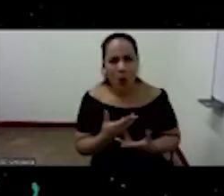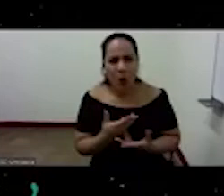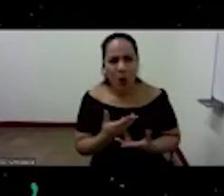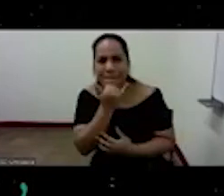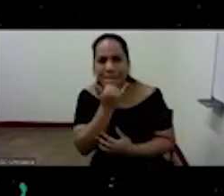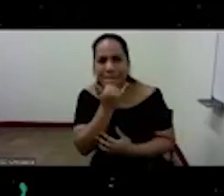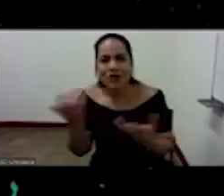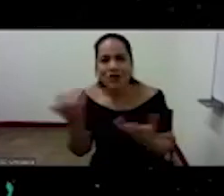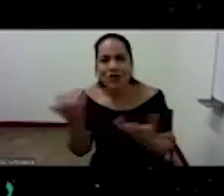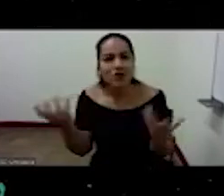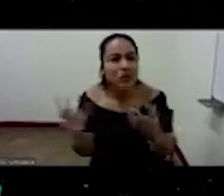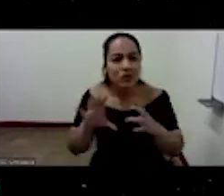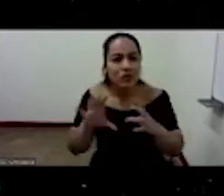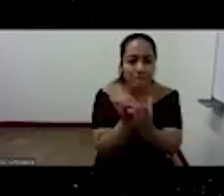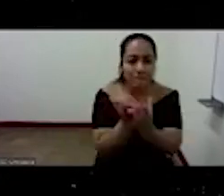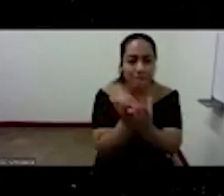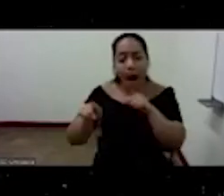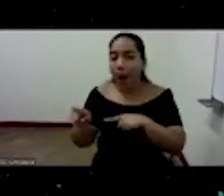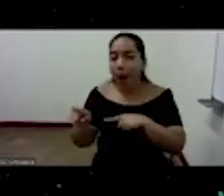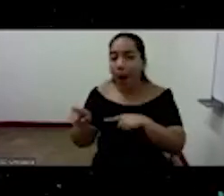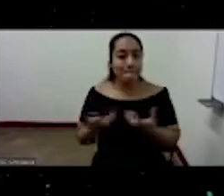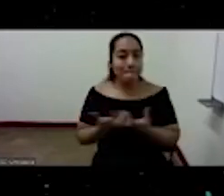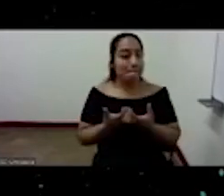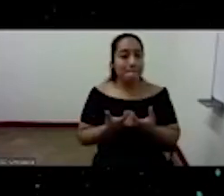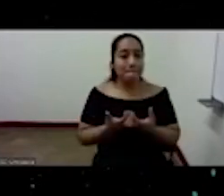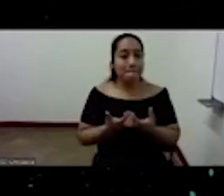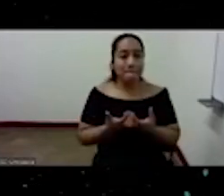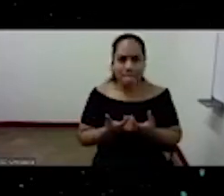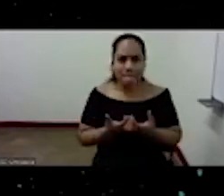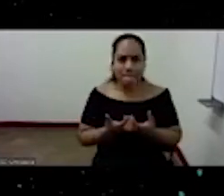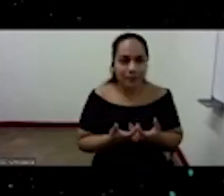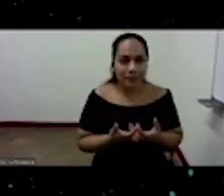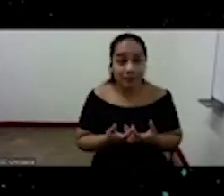mundo después 2006